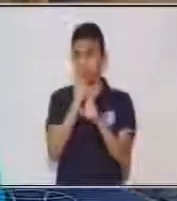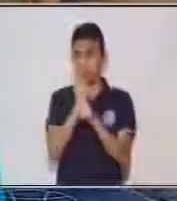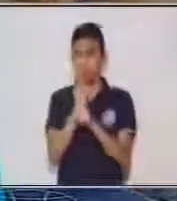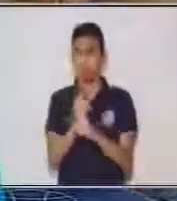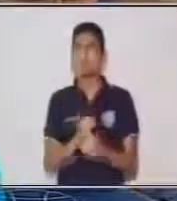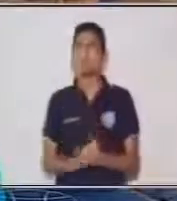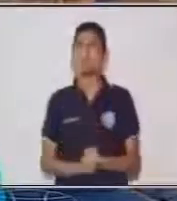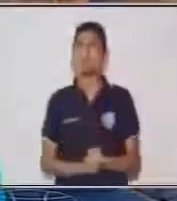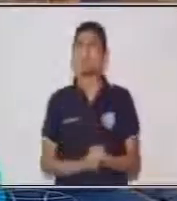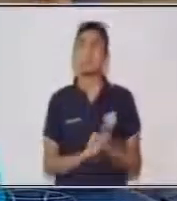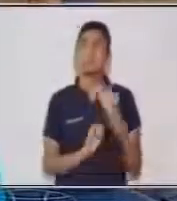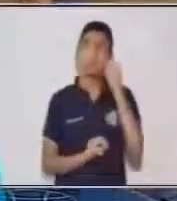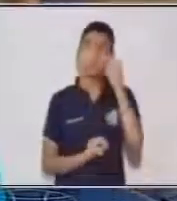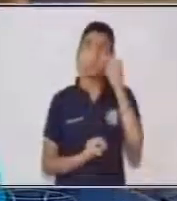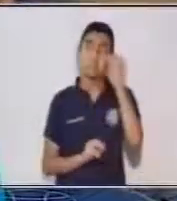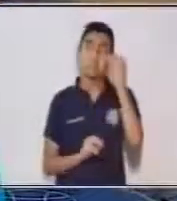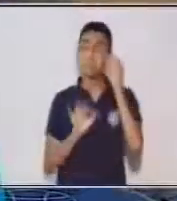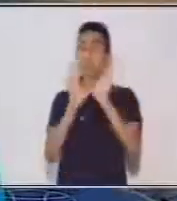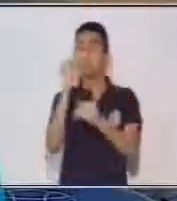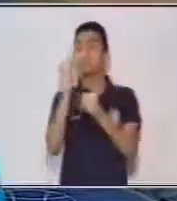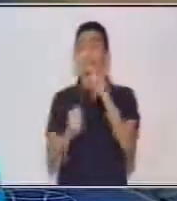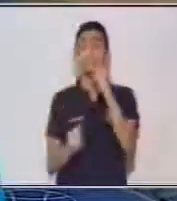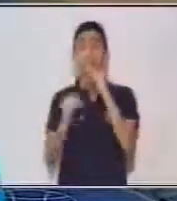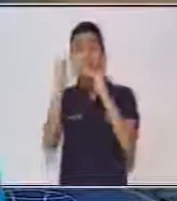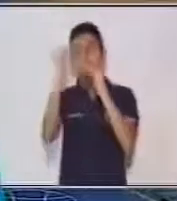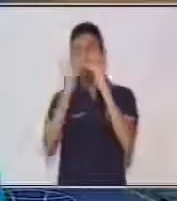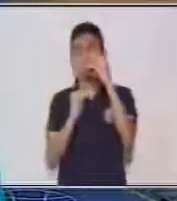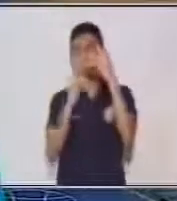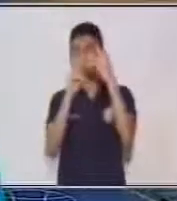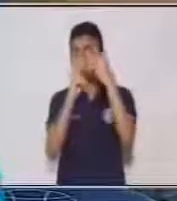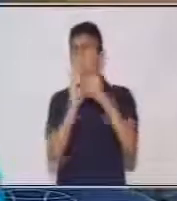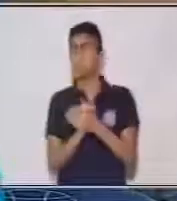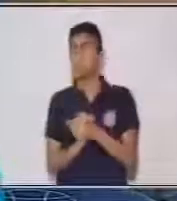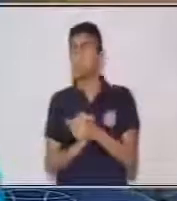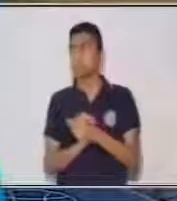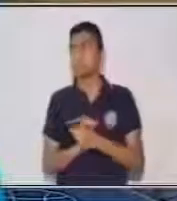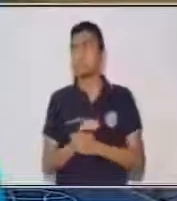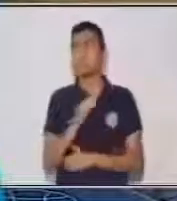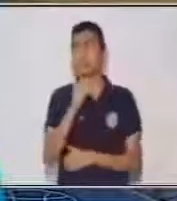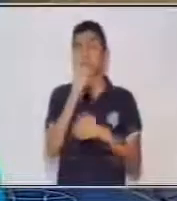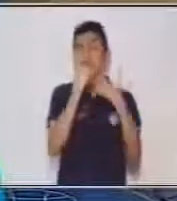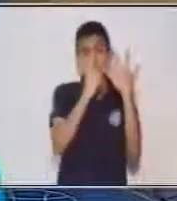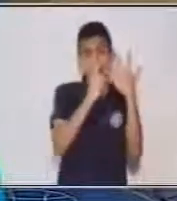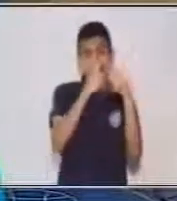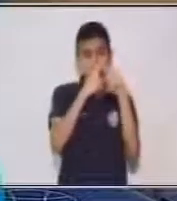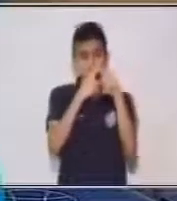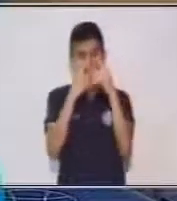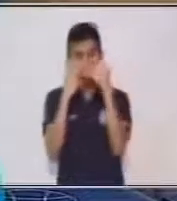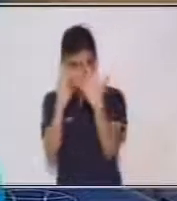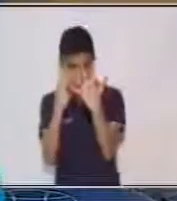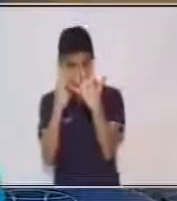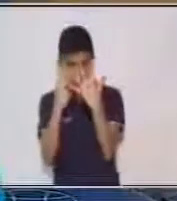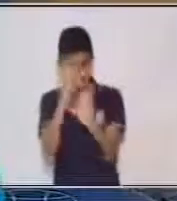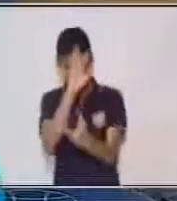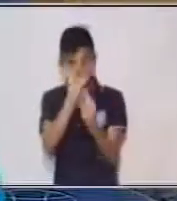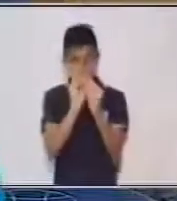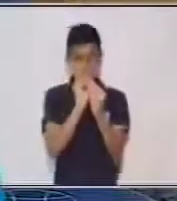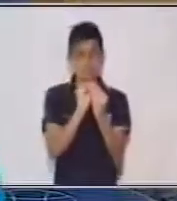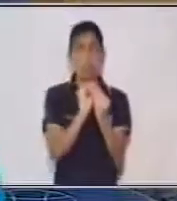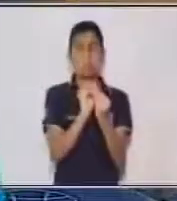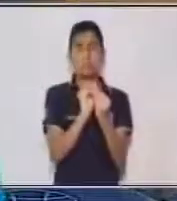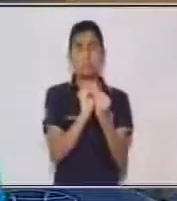resultado. Y por último, vamos a hacer siete por siete es igual